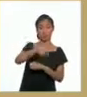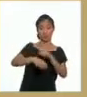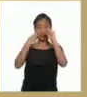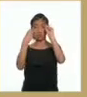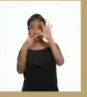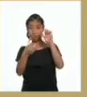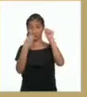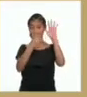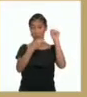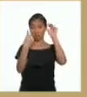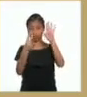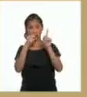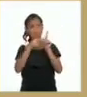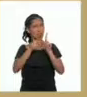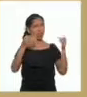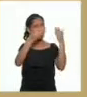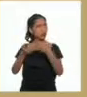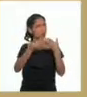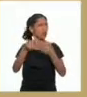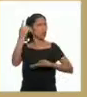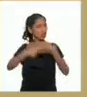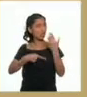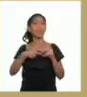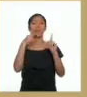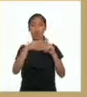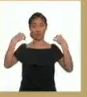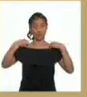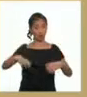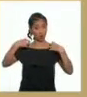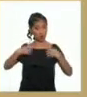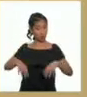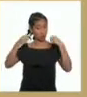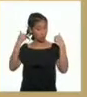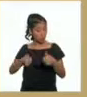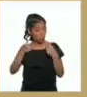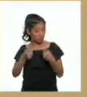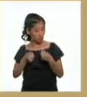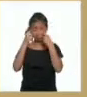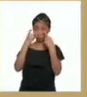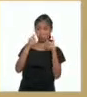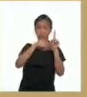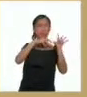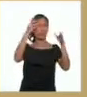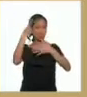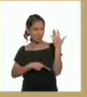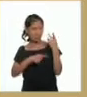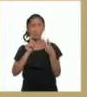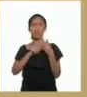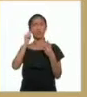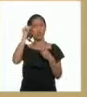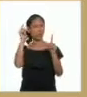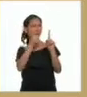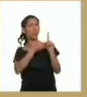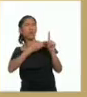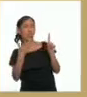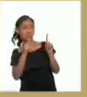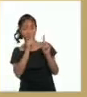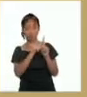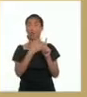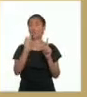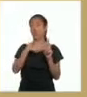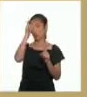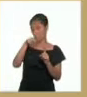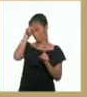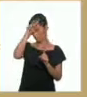¿cuál fue su profesión? fue abogado genial ¿qué hizo? ¿por qué lo recordamos? fue un